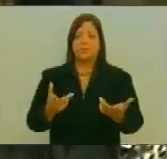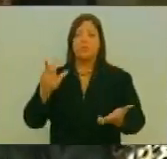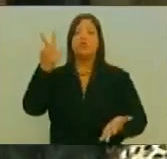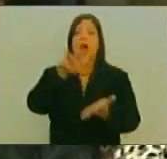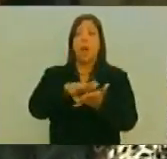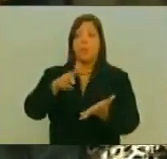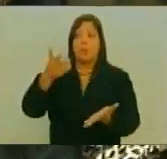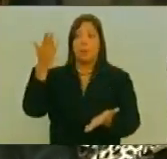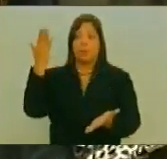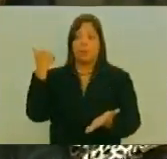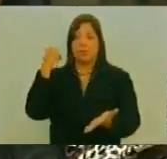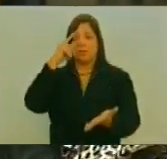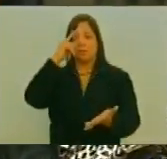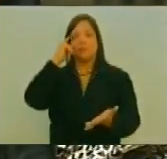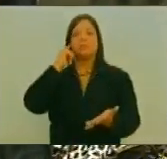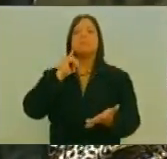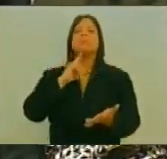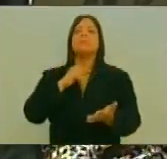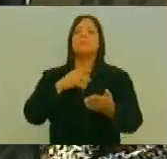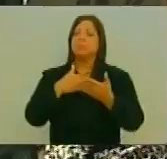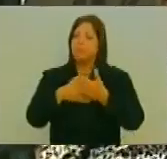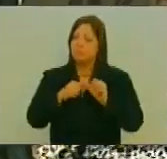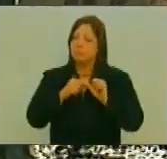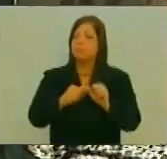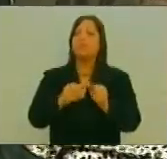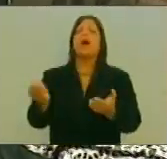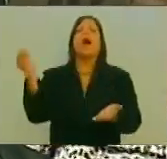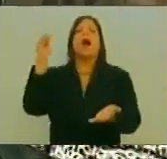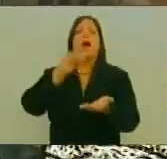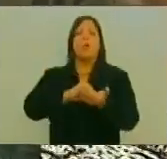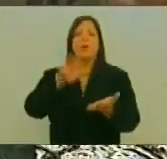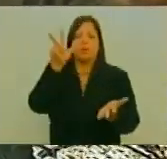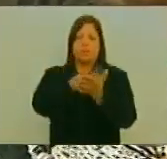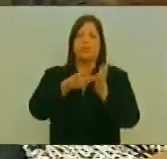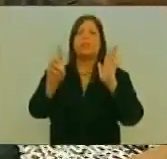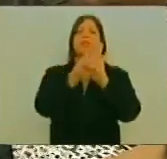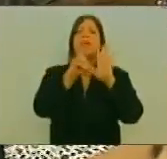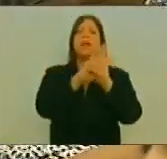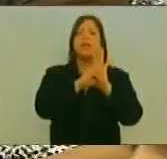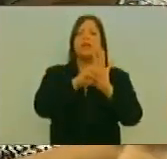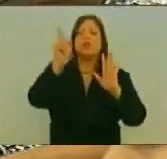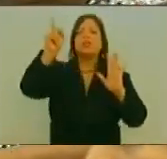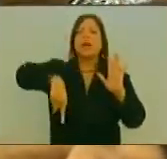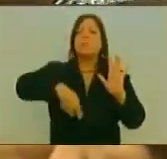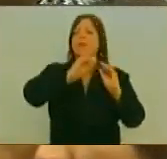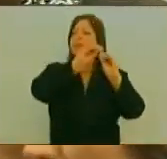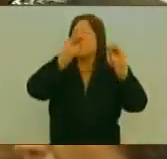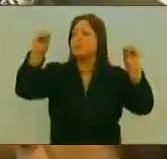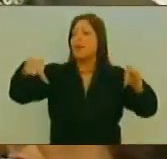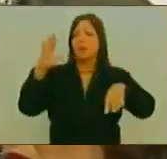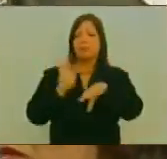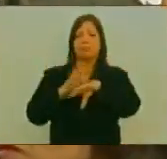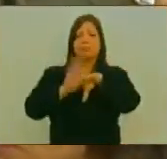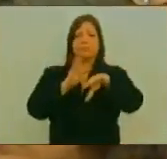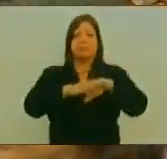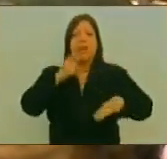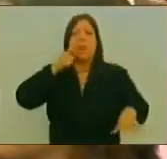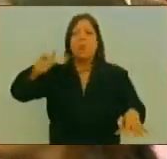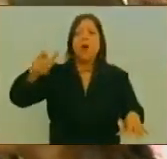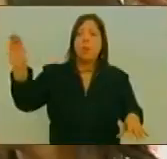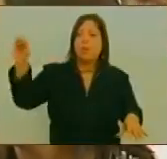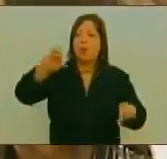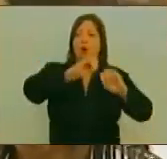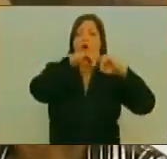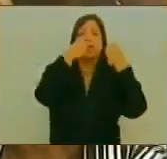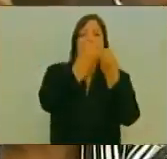Aprobamos Y estamos En total acuerdo Con ese decreto Sino que también Convocamos A todo nuestro pueblo A todas las